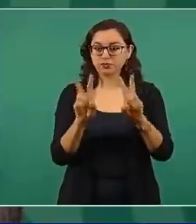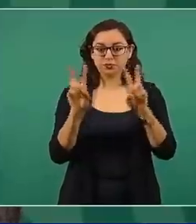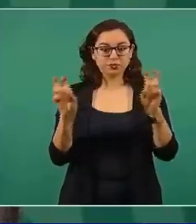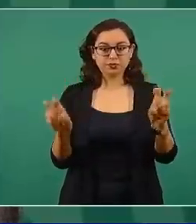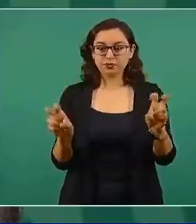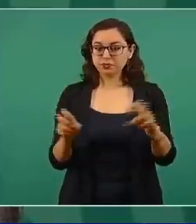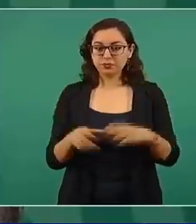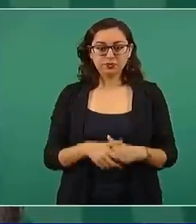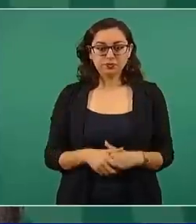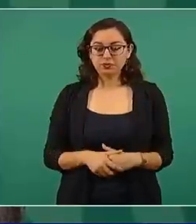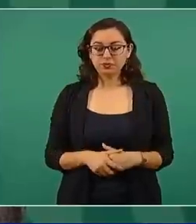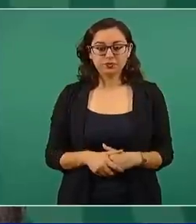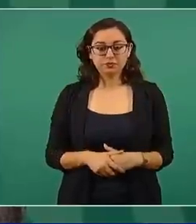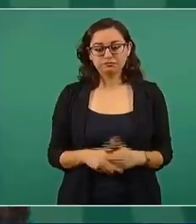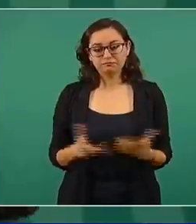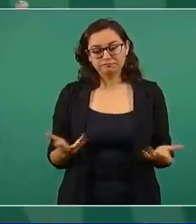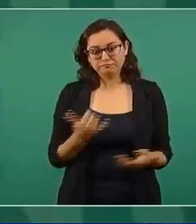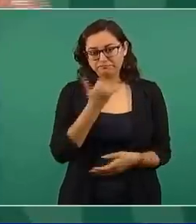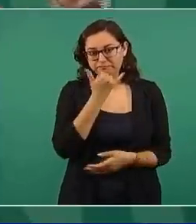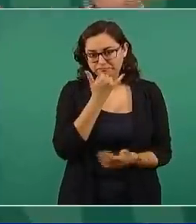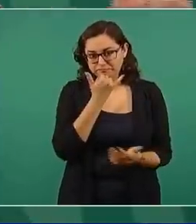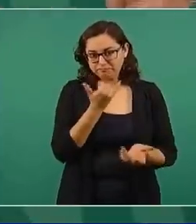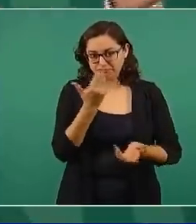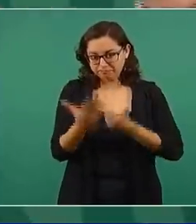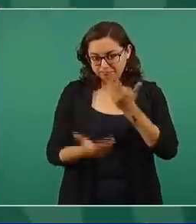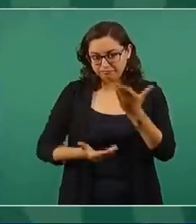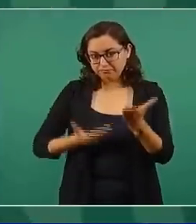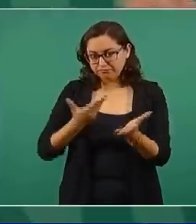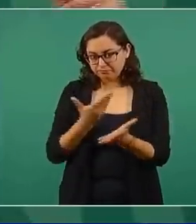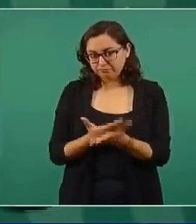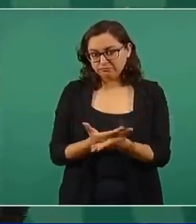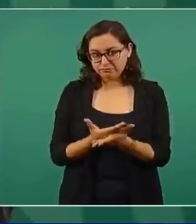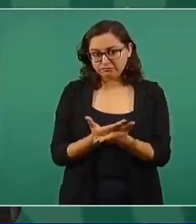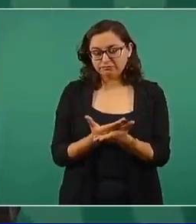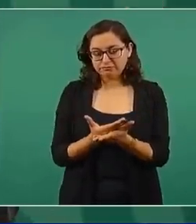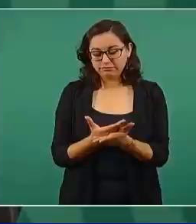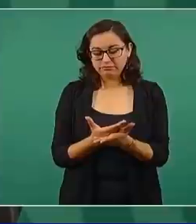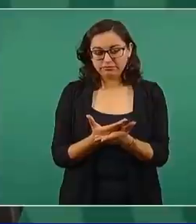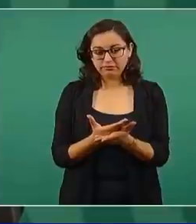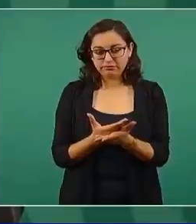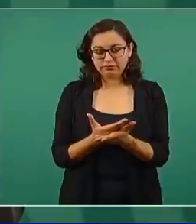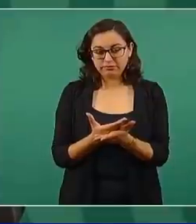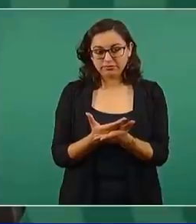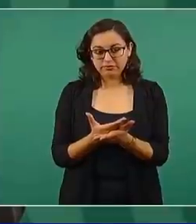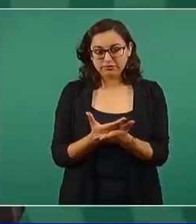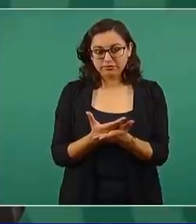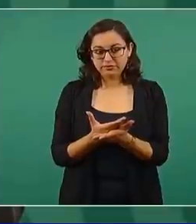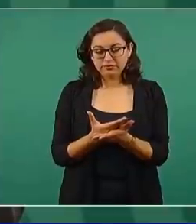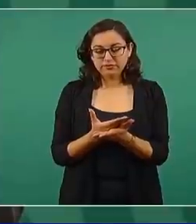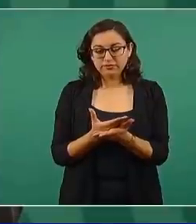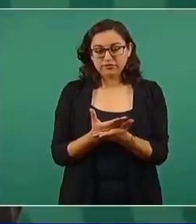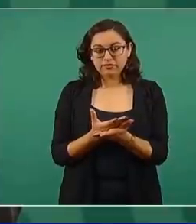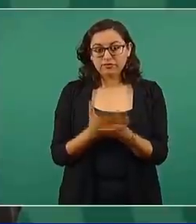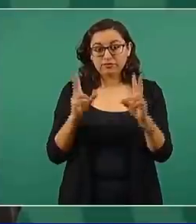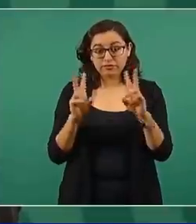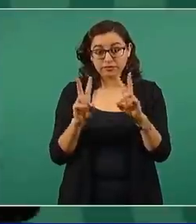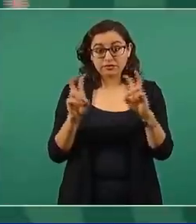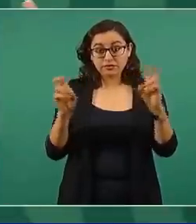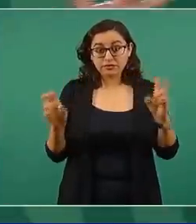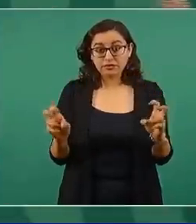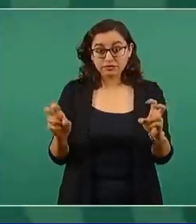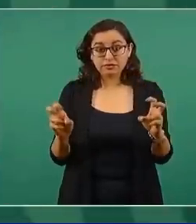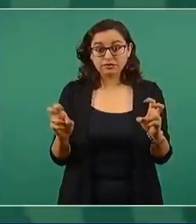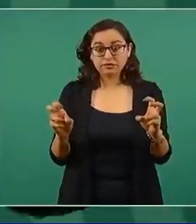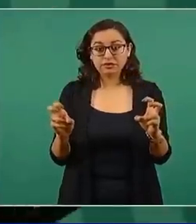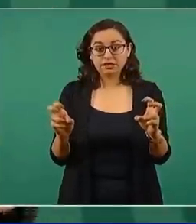tu comprensión, porque son asuntos que tienen que